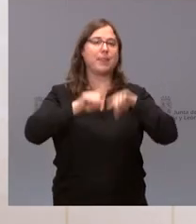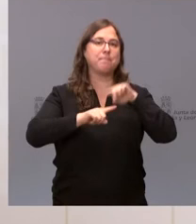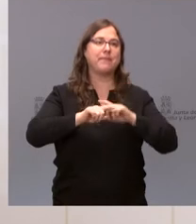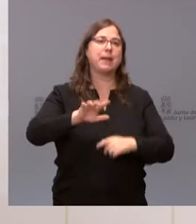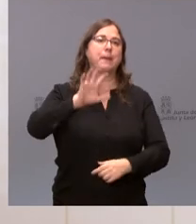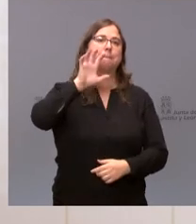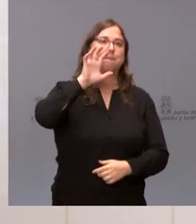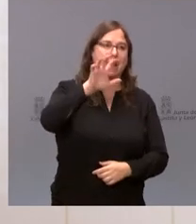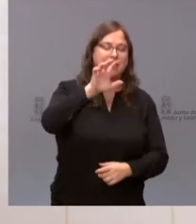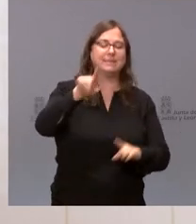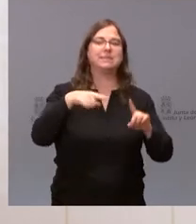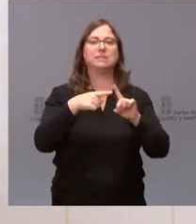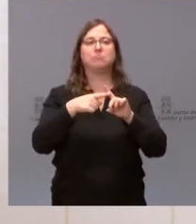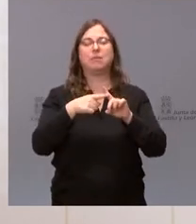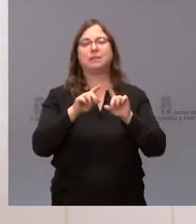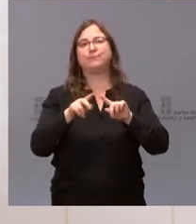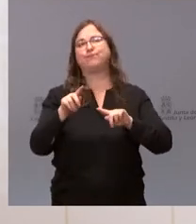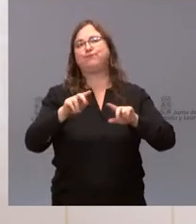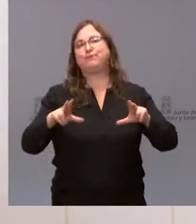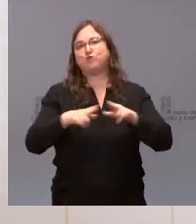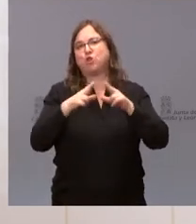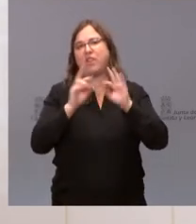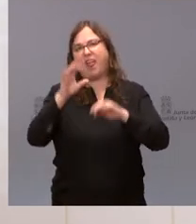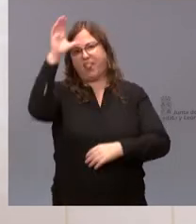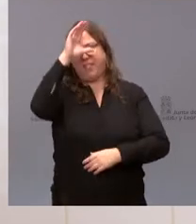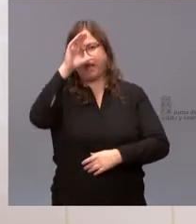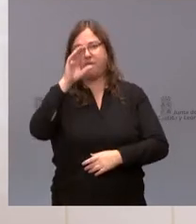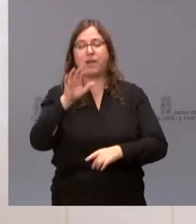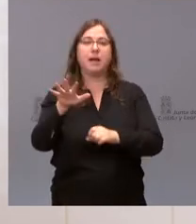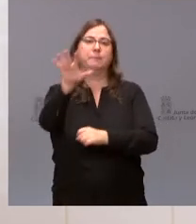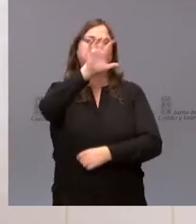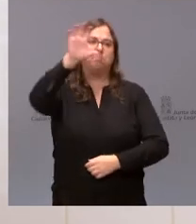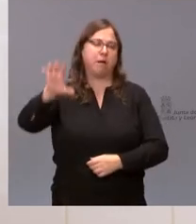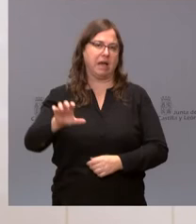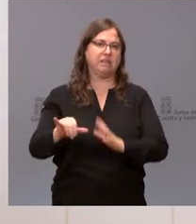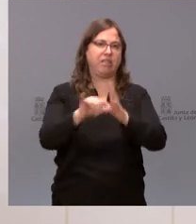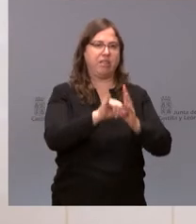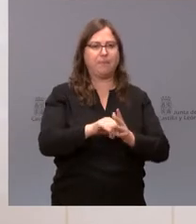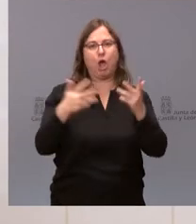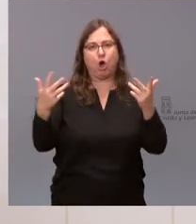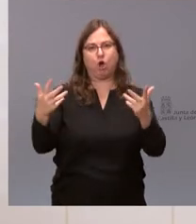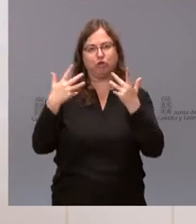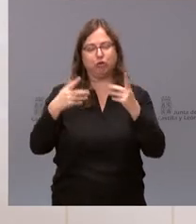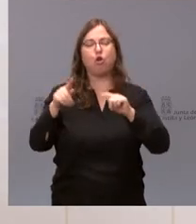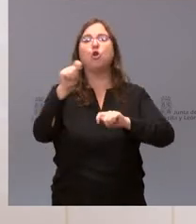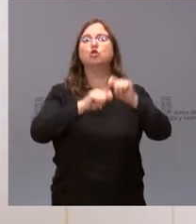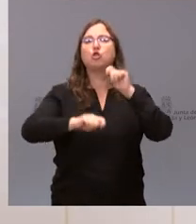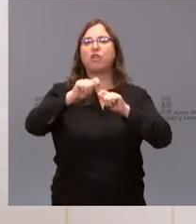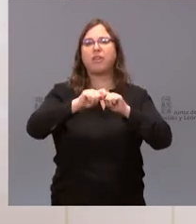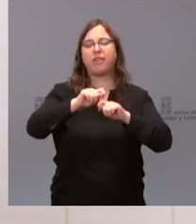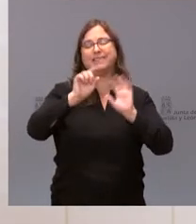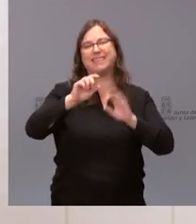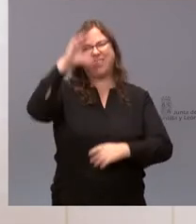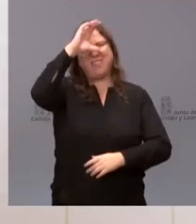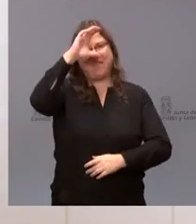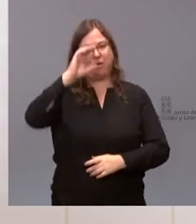sociedades científicas, países de nuestro entorno y las recomendaciones de las sociedades científicas. Y también lo que queremos